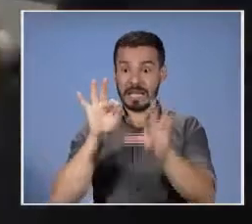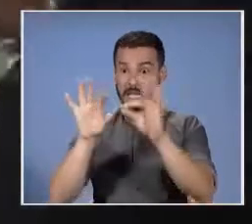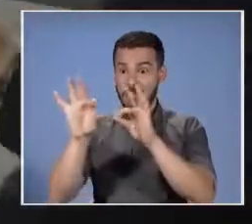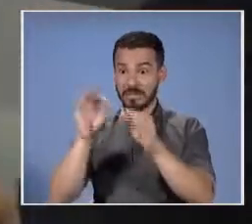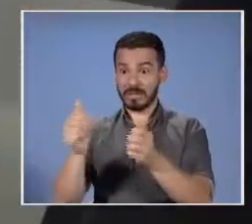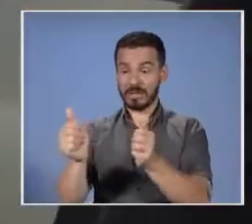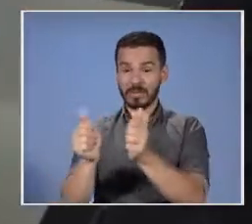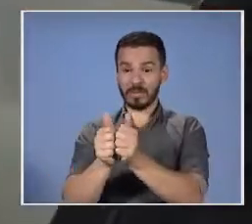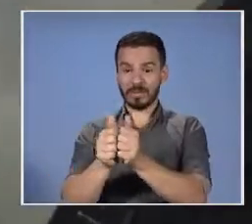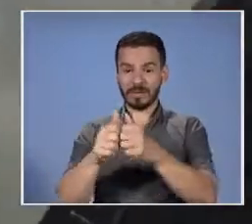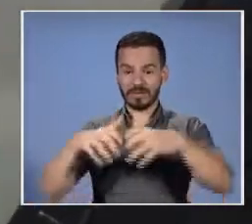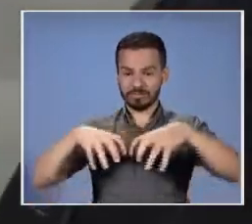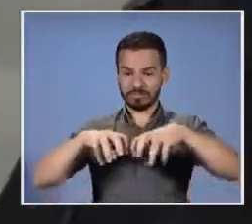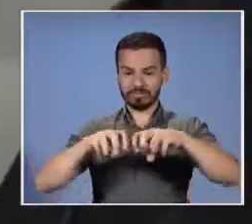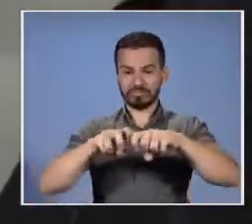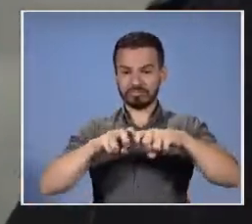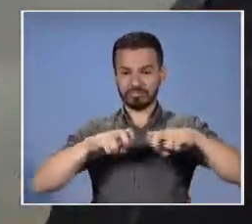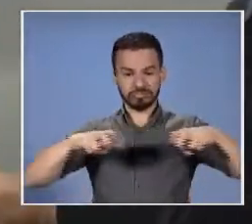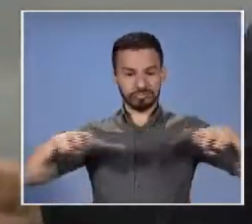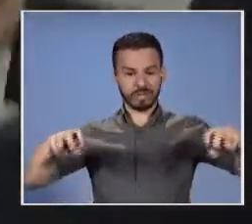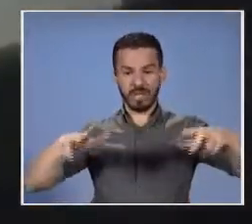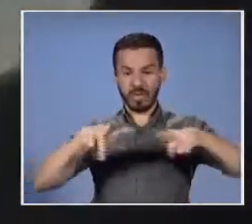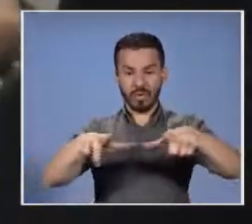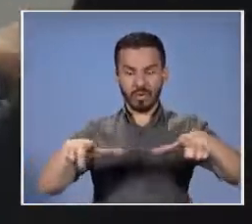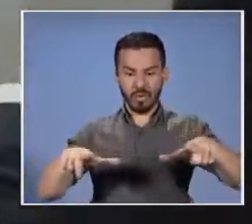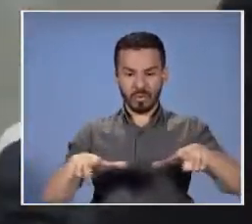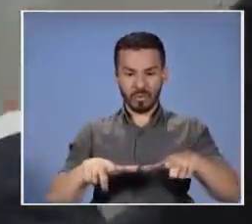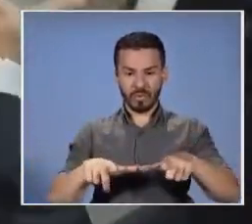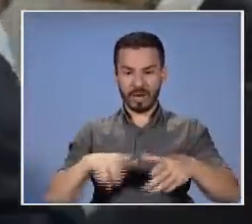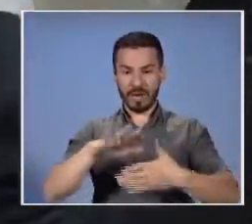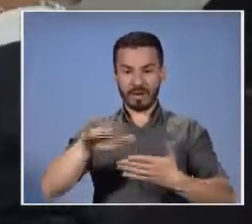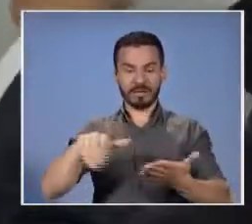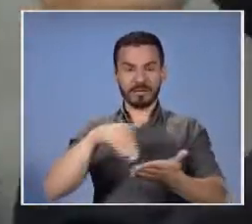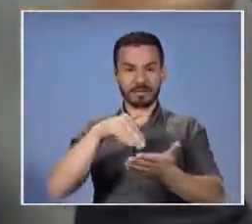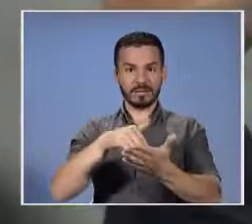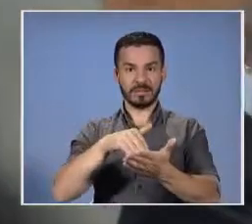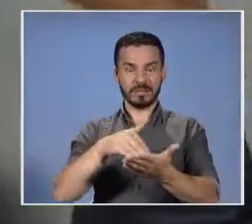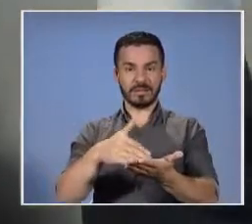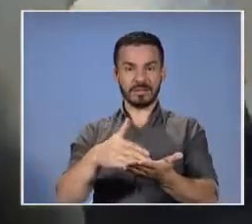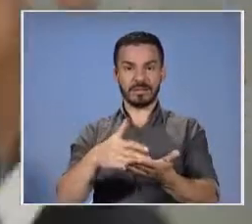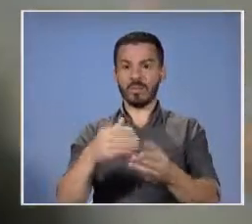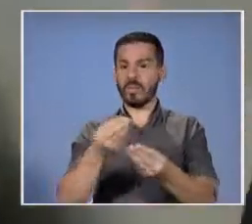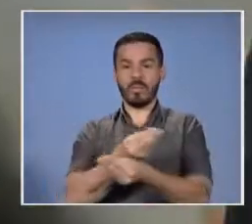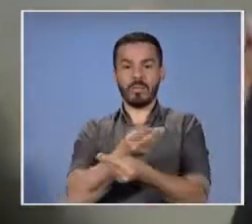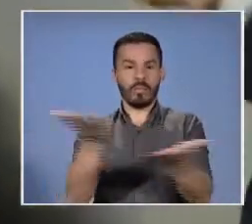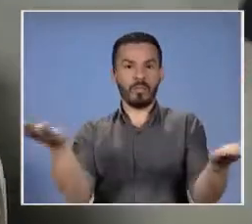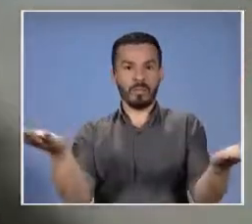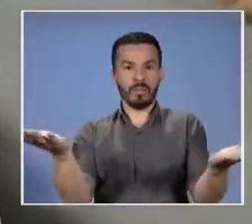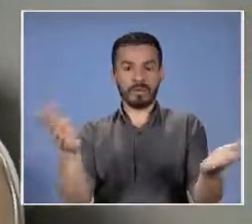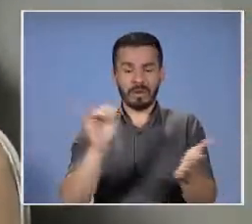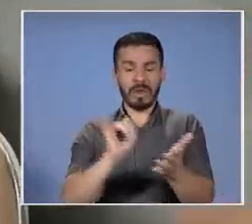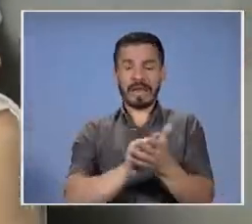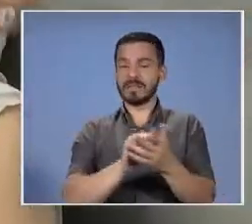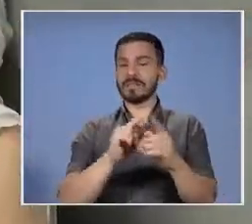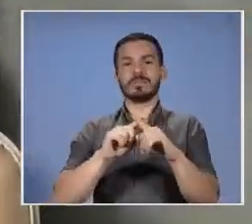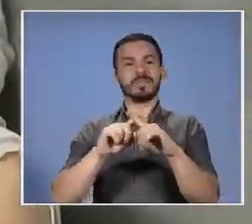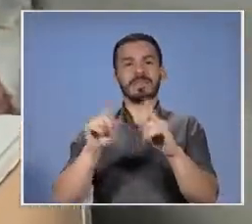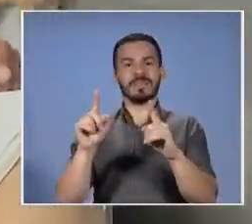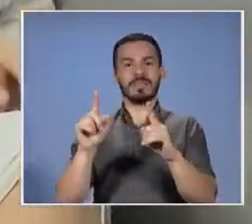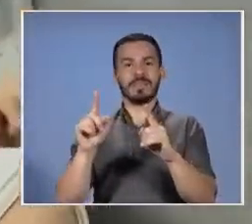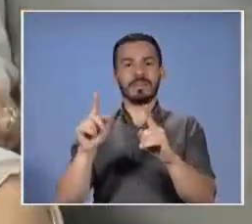van a sentar en una plaza pública, un espacio urbano. Me parece que eso dista mucho,